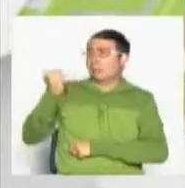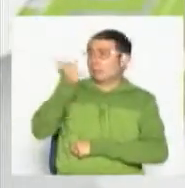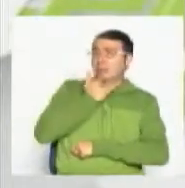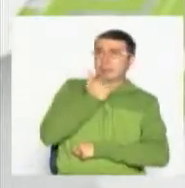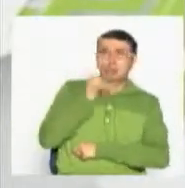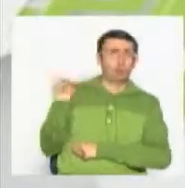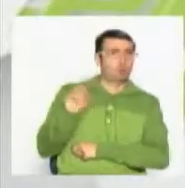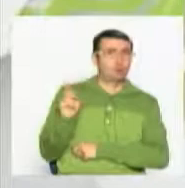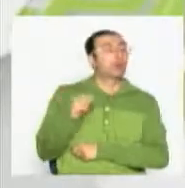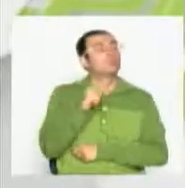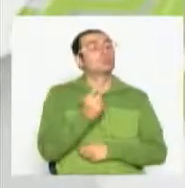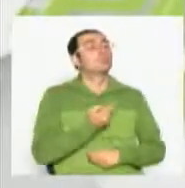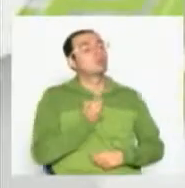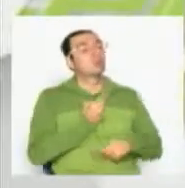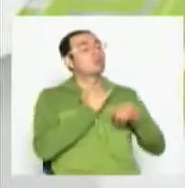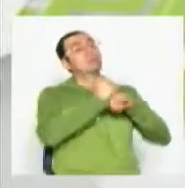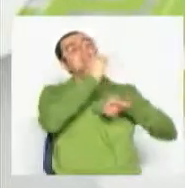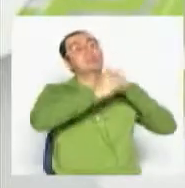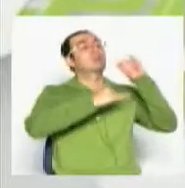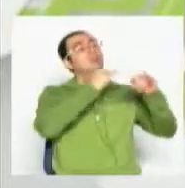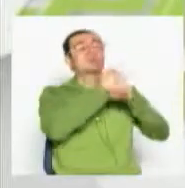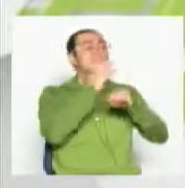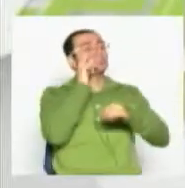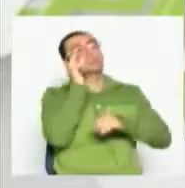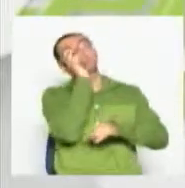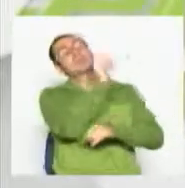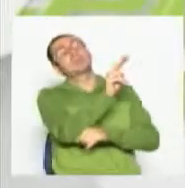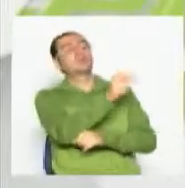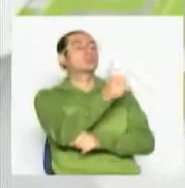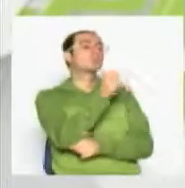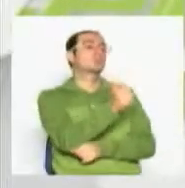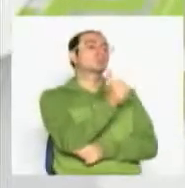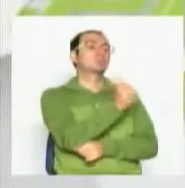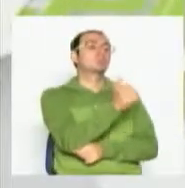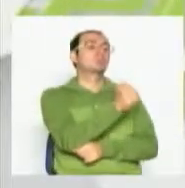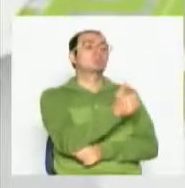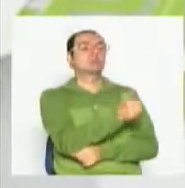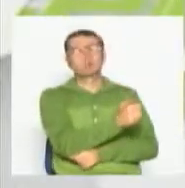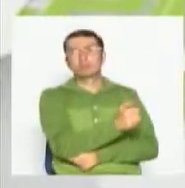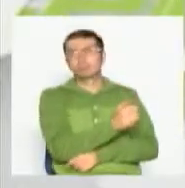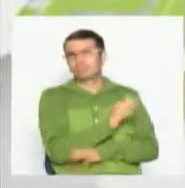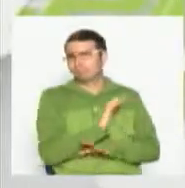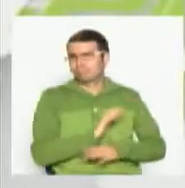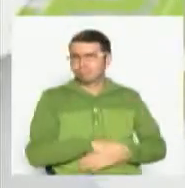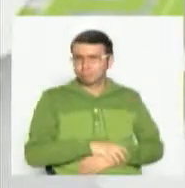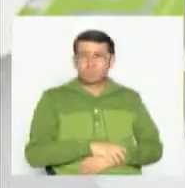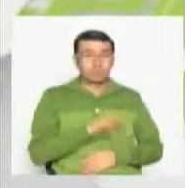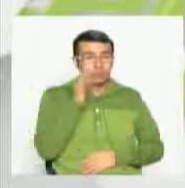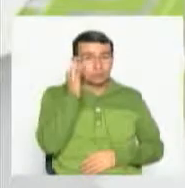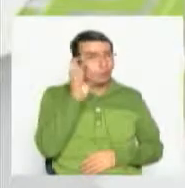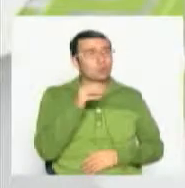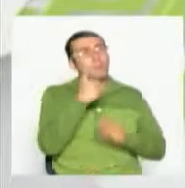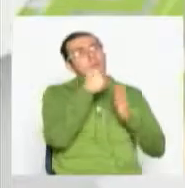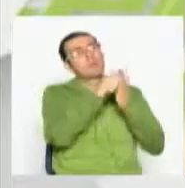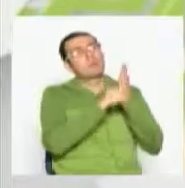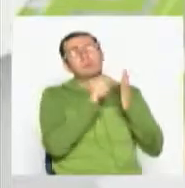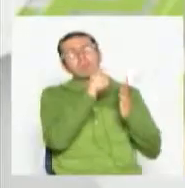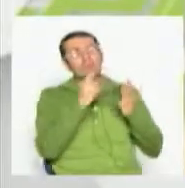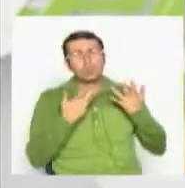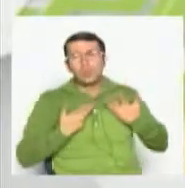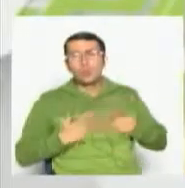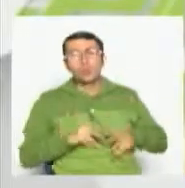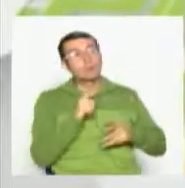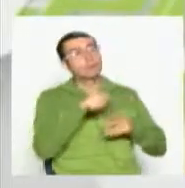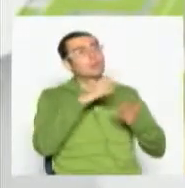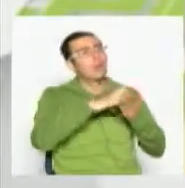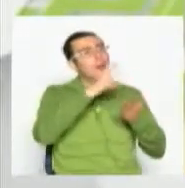canales extranjeros. No, pues un programa que veo sea de donde sea, si aprendo algo